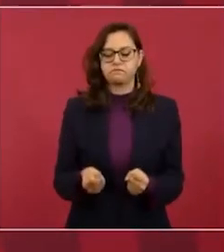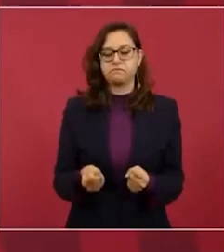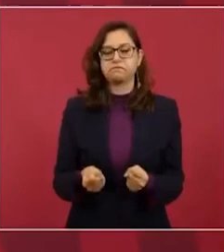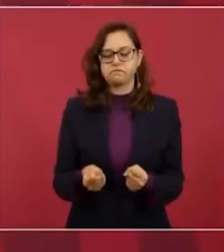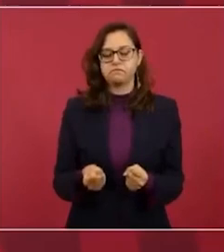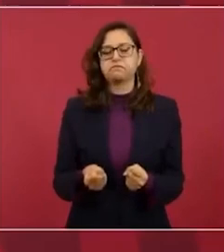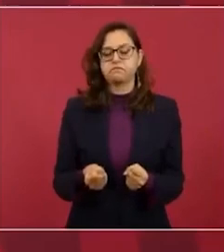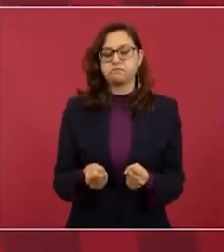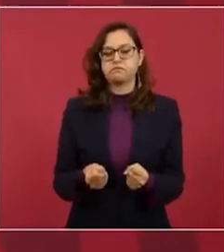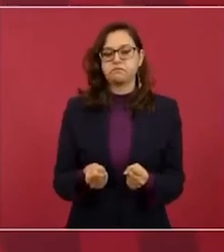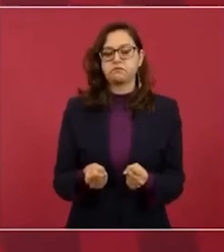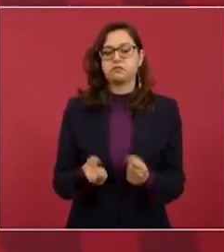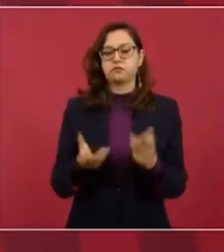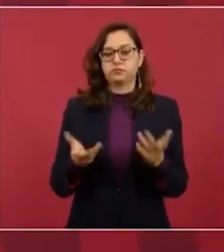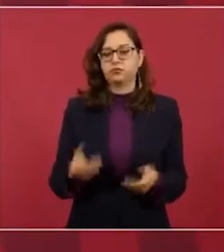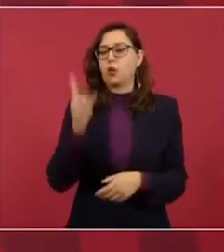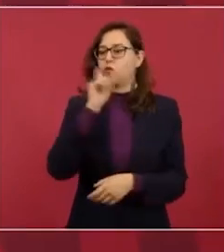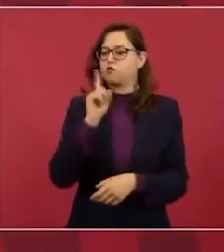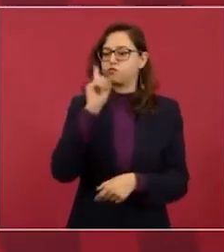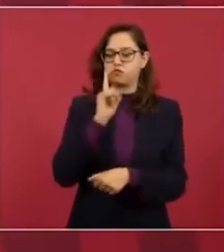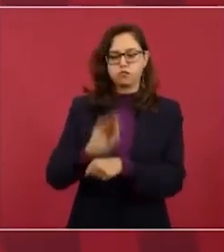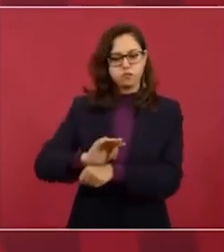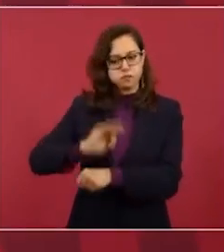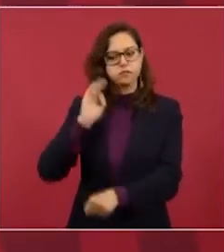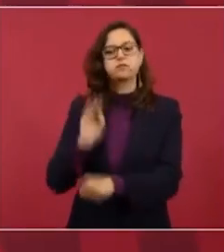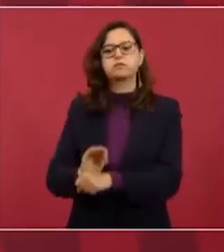y defender a las mujeres.